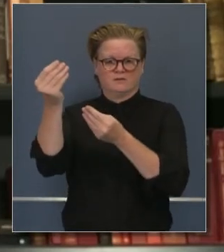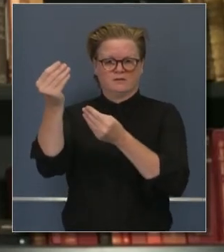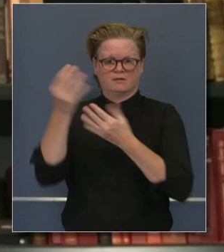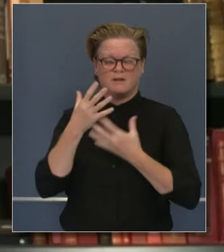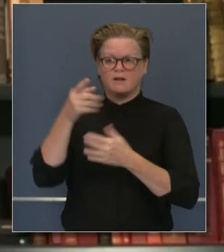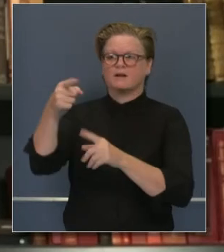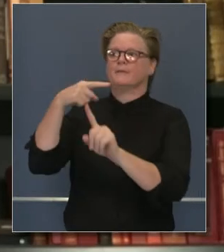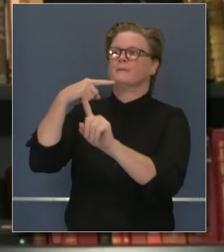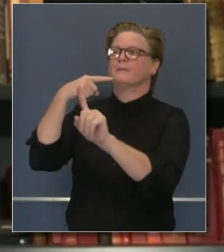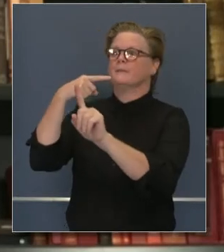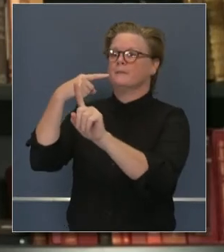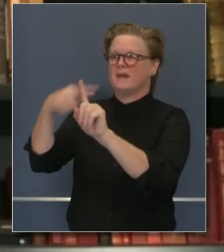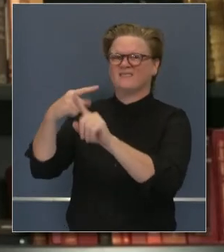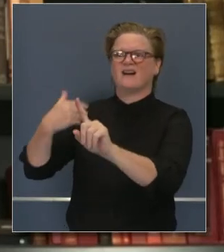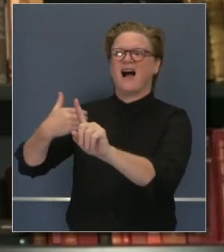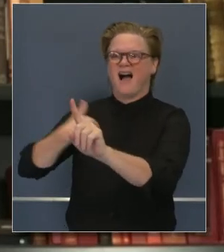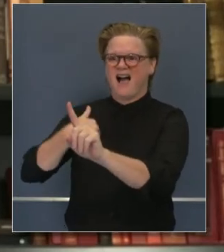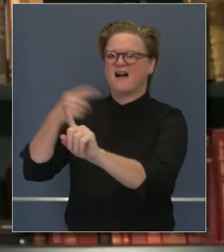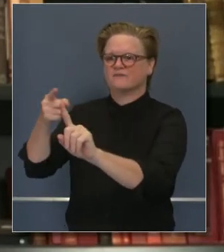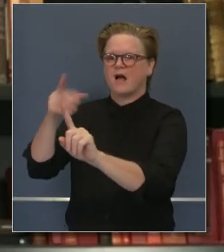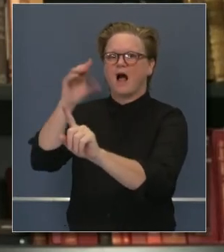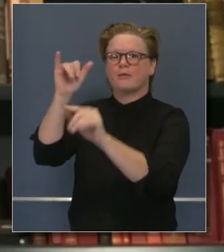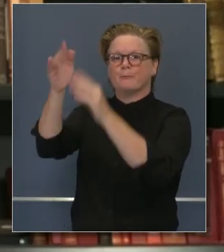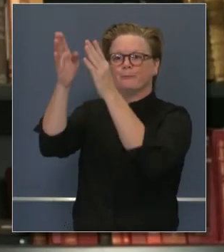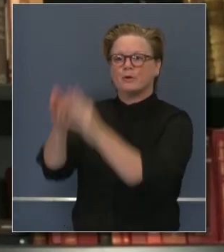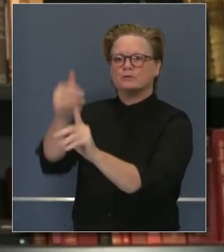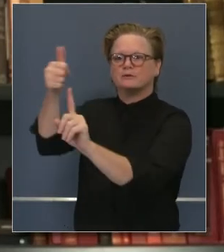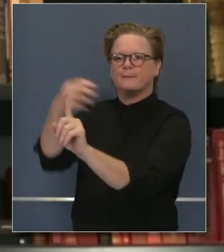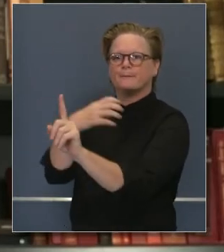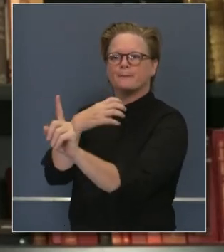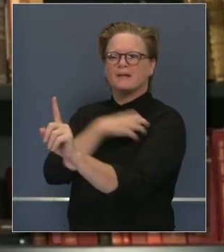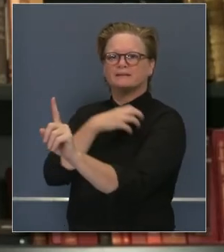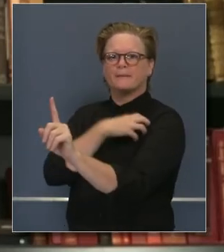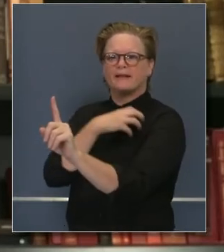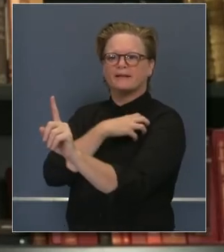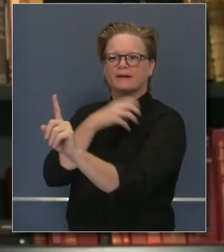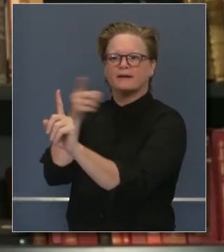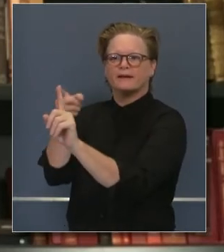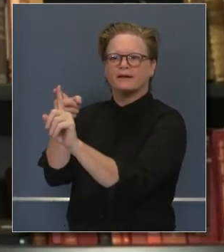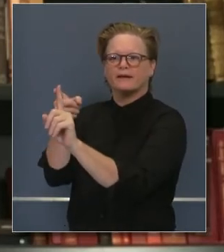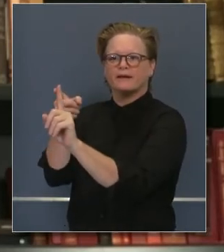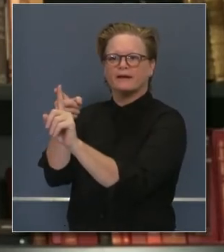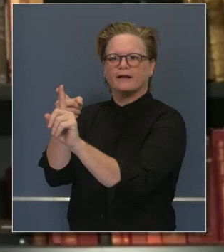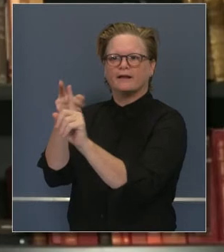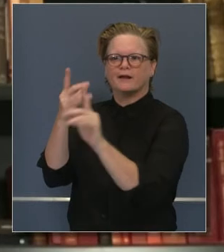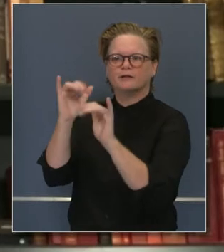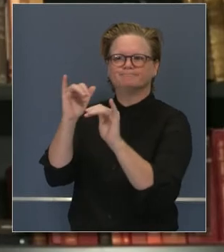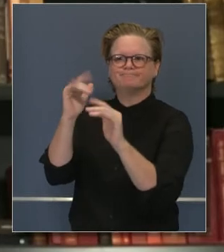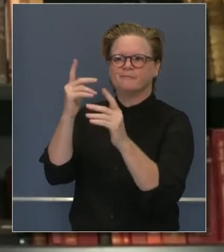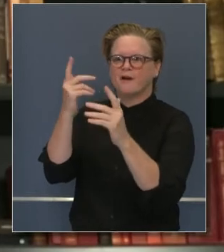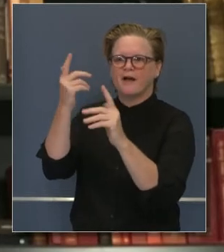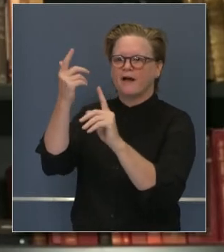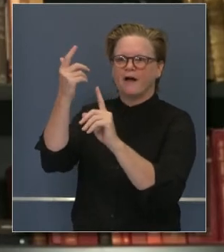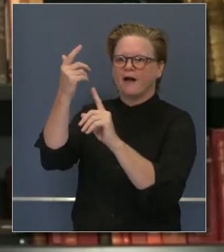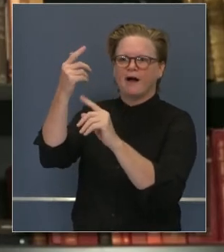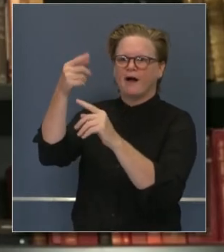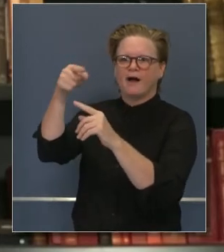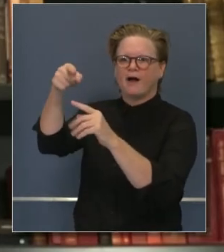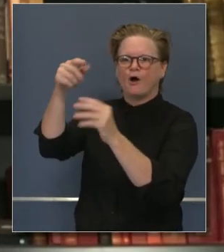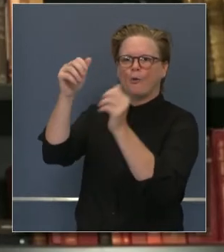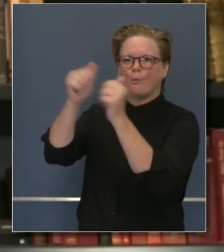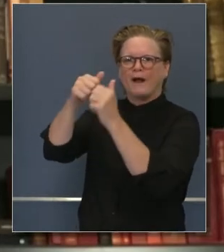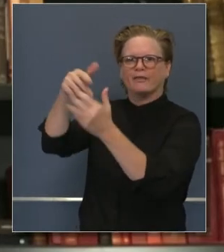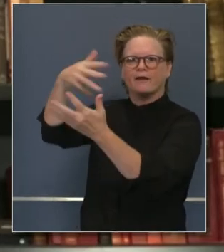positivo y el hecho que el policía de caminos estuvo en contacto, ha llegado con esos tres hijos, de inmediato iniciamos el